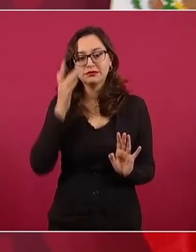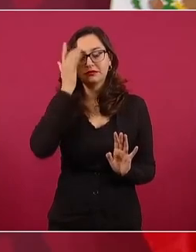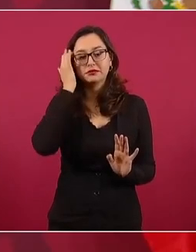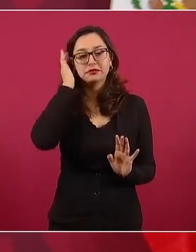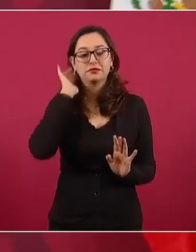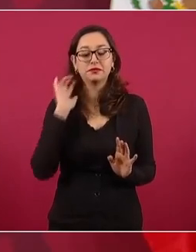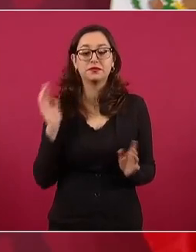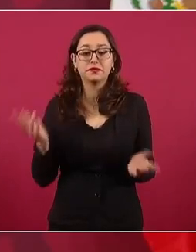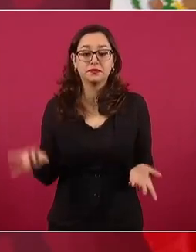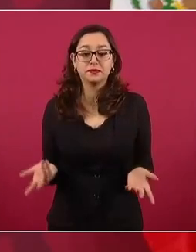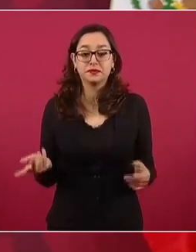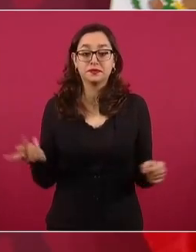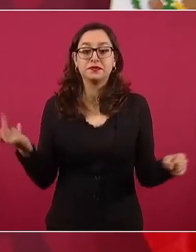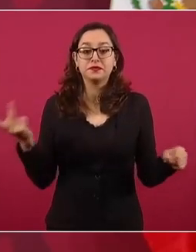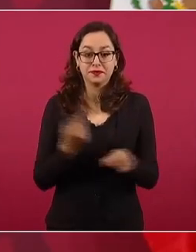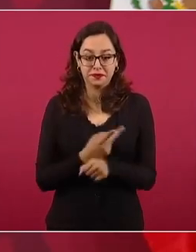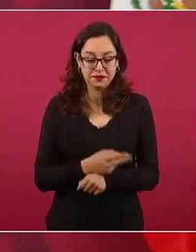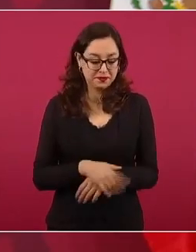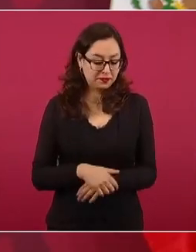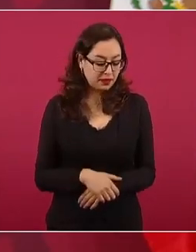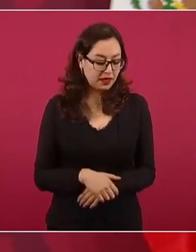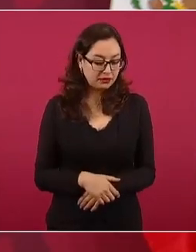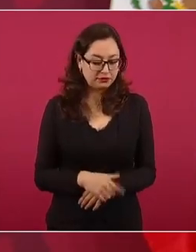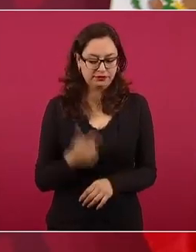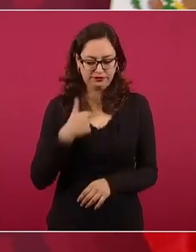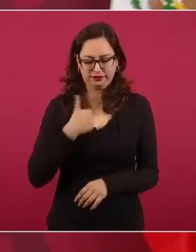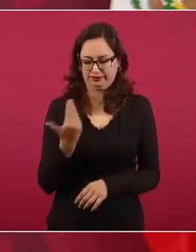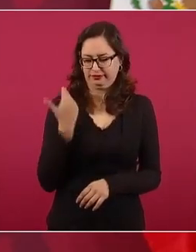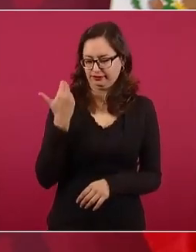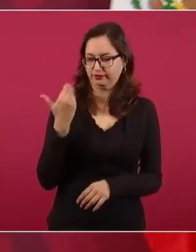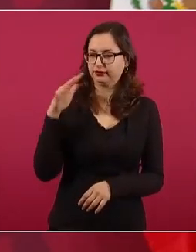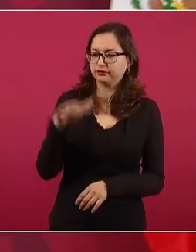y vi en unas casas afuera.